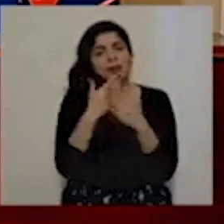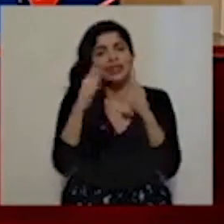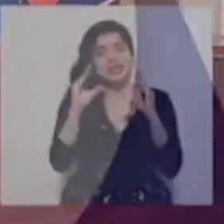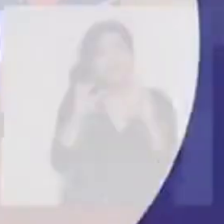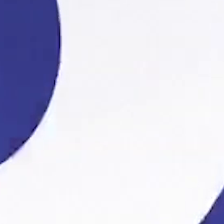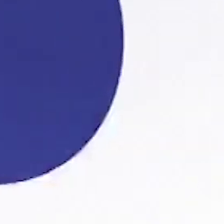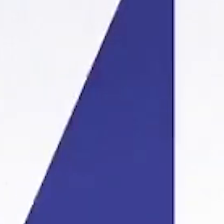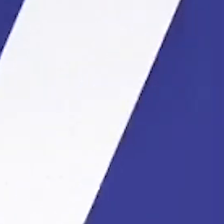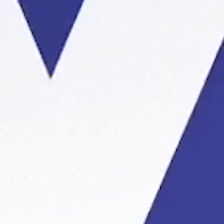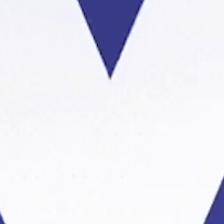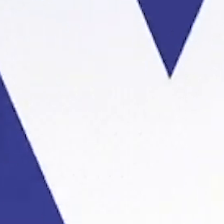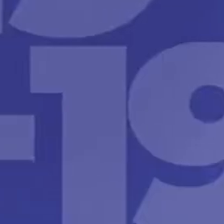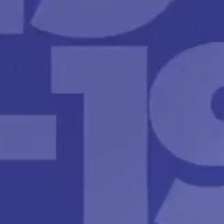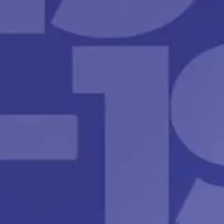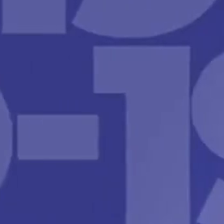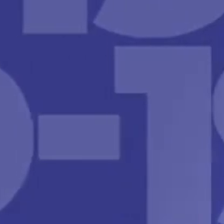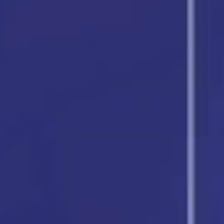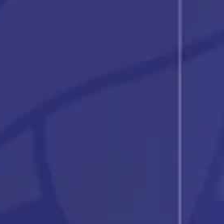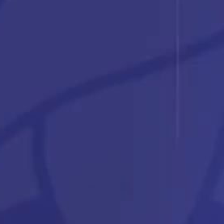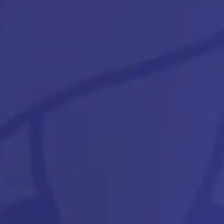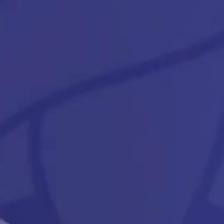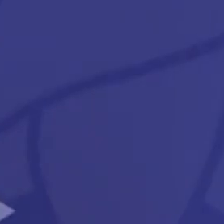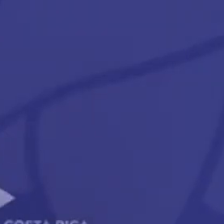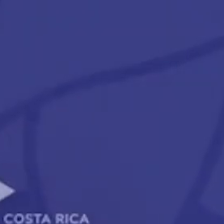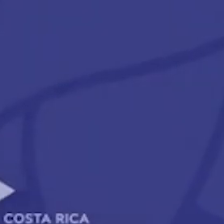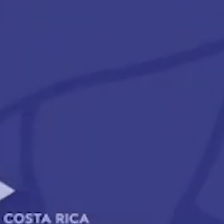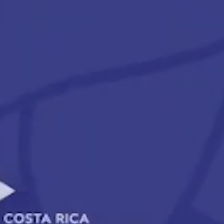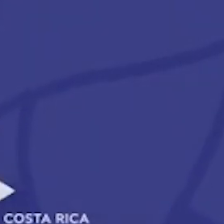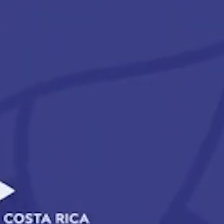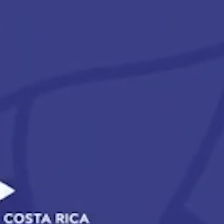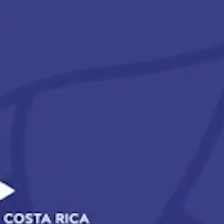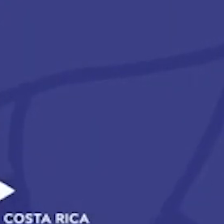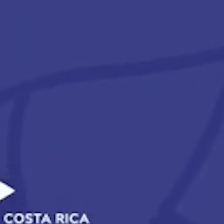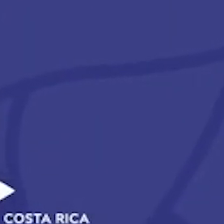tardes. Gracias. Gracias. Gracias.